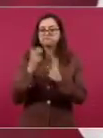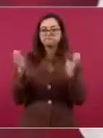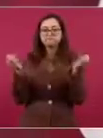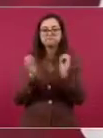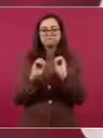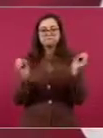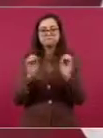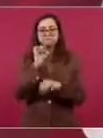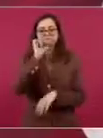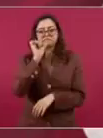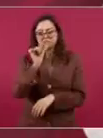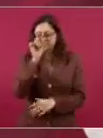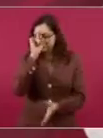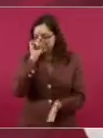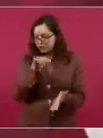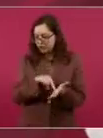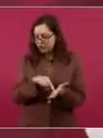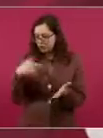cuatro décadas,